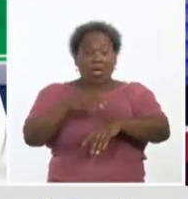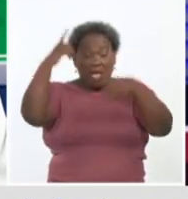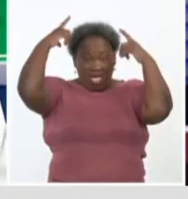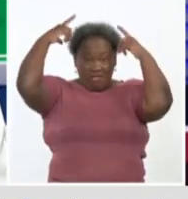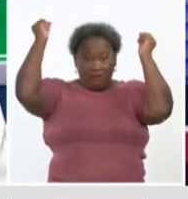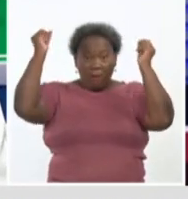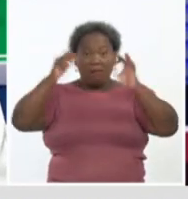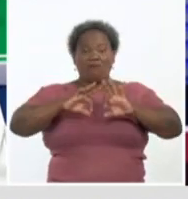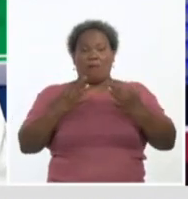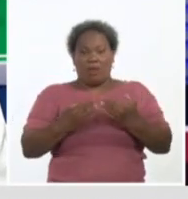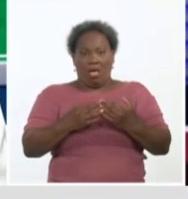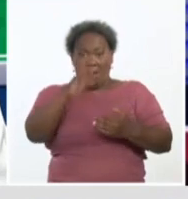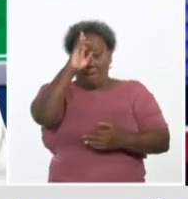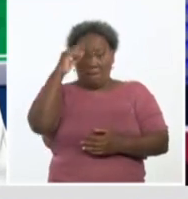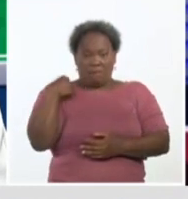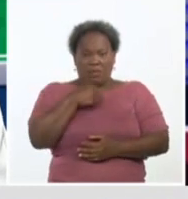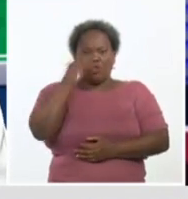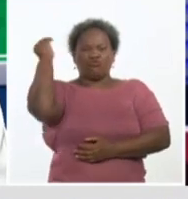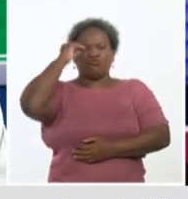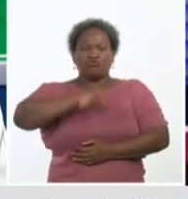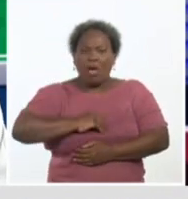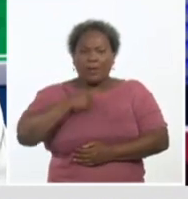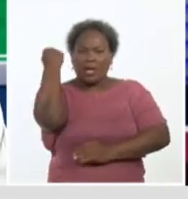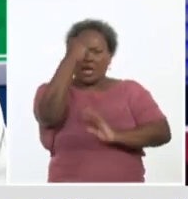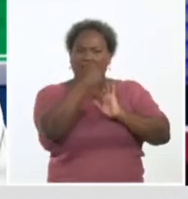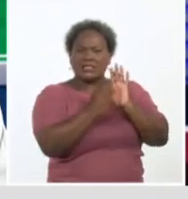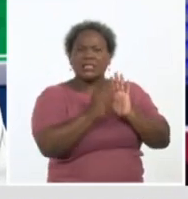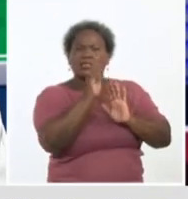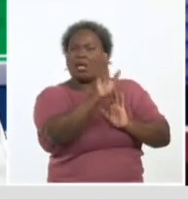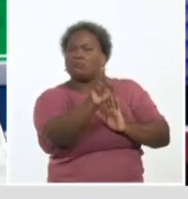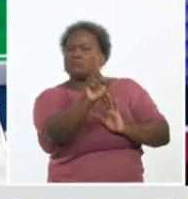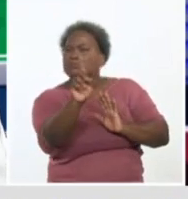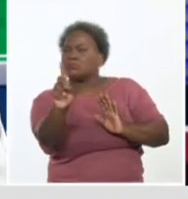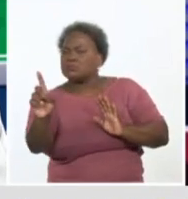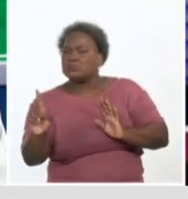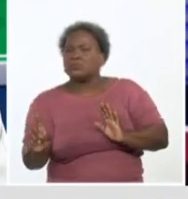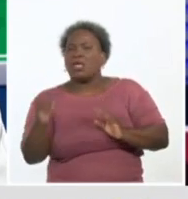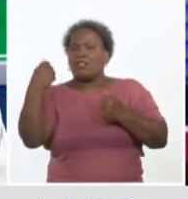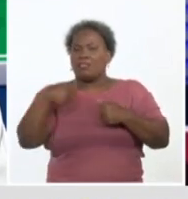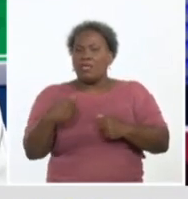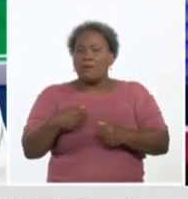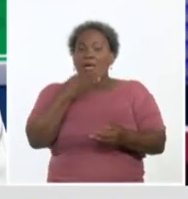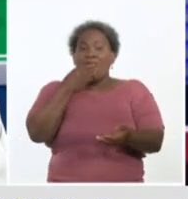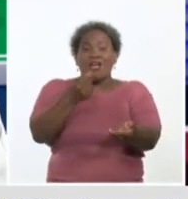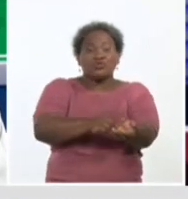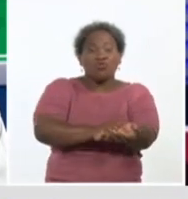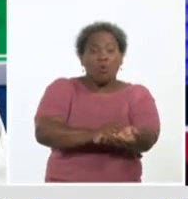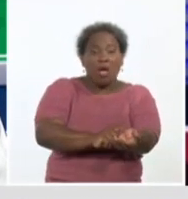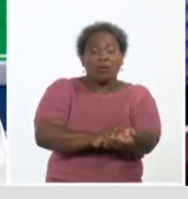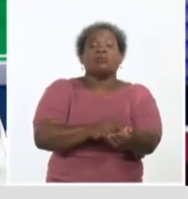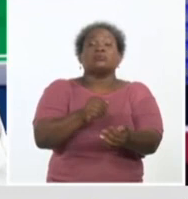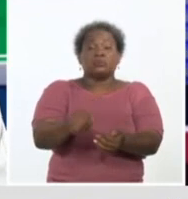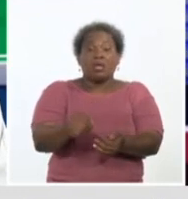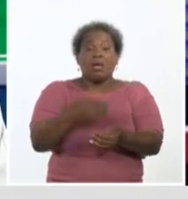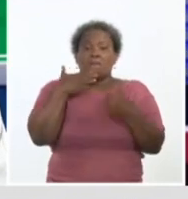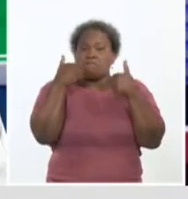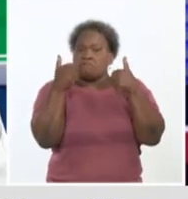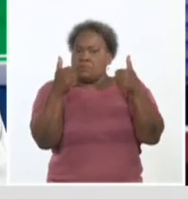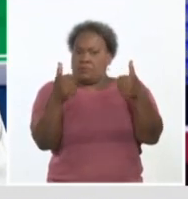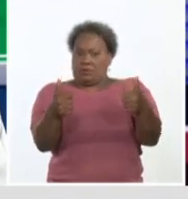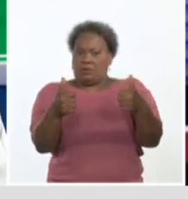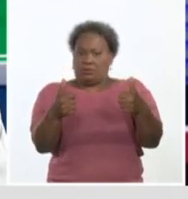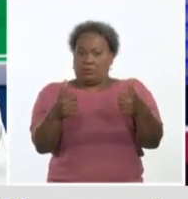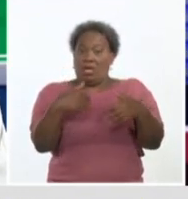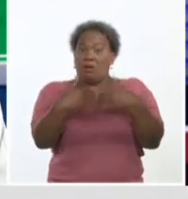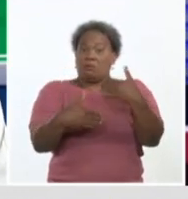conoce y su enfermera de la familia conocen los pacientes. Debe estar compensado. Si tuviera algún proceso agudo, alguna descompensación de la diabética, muchas